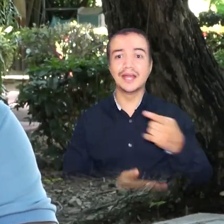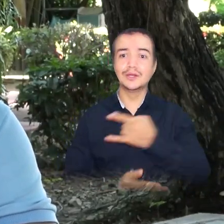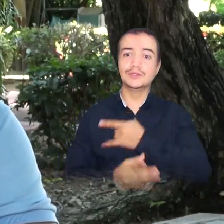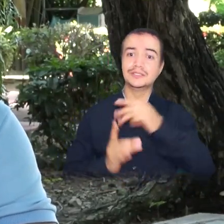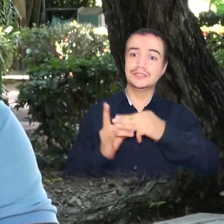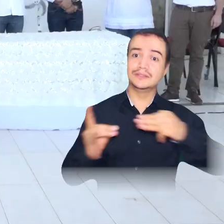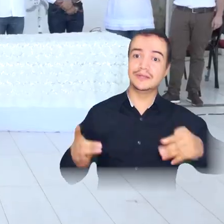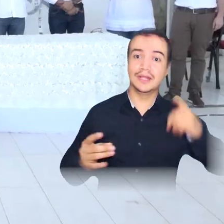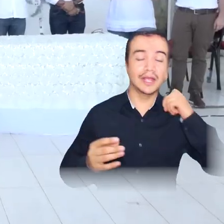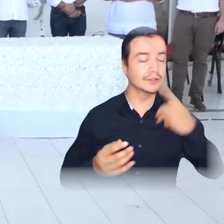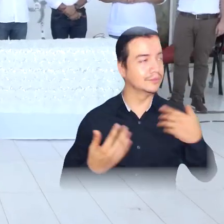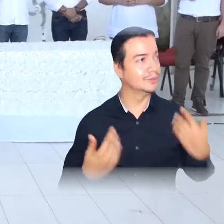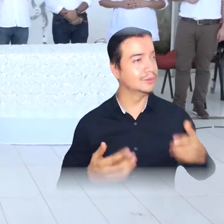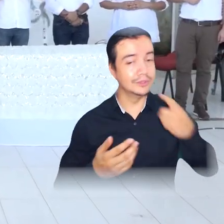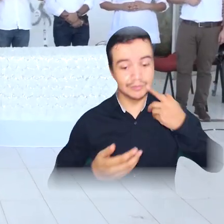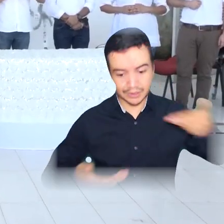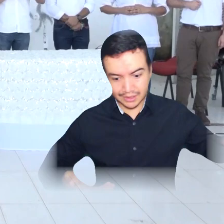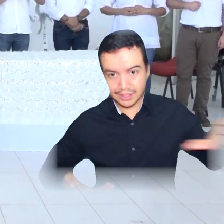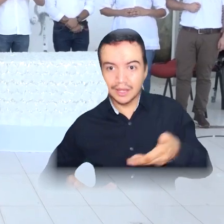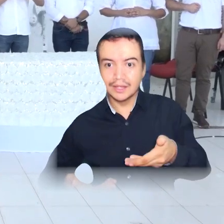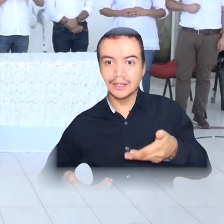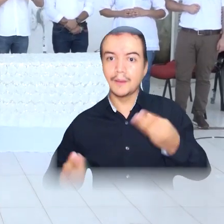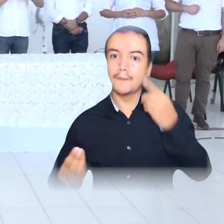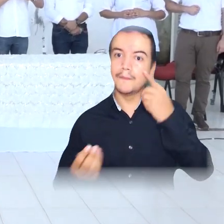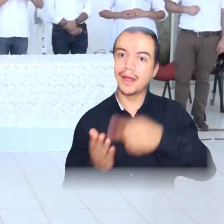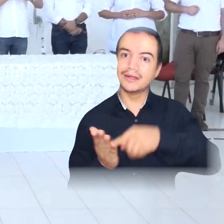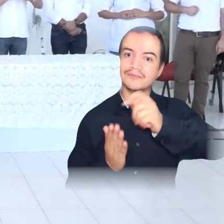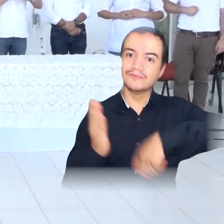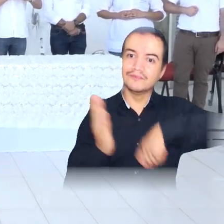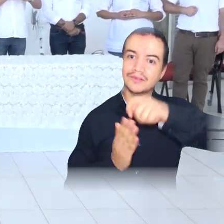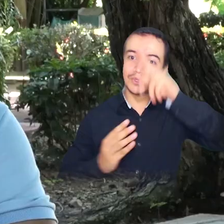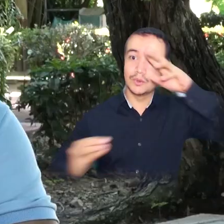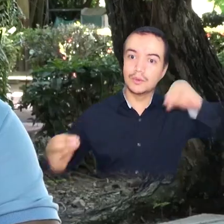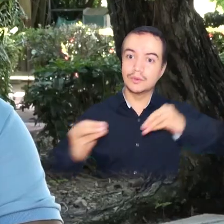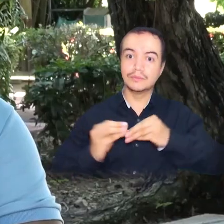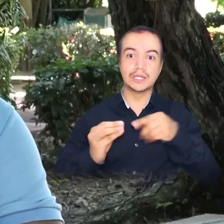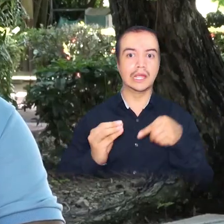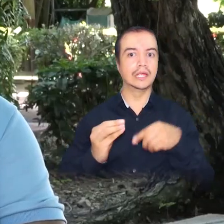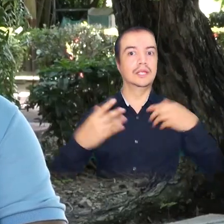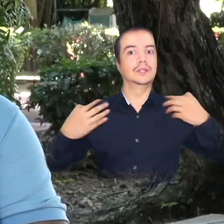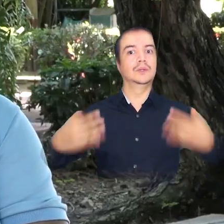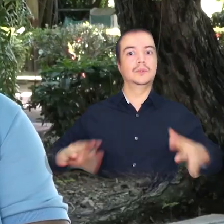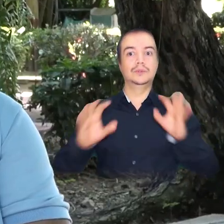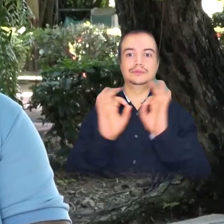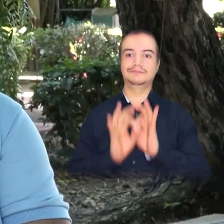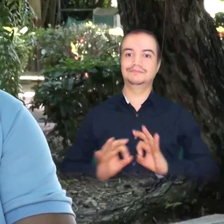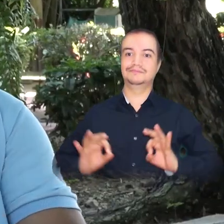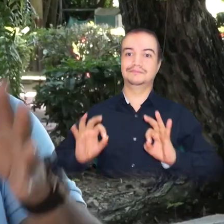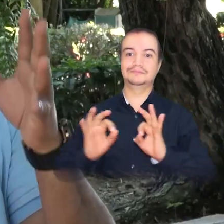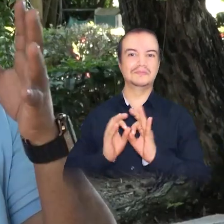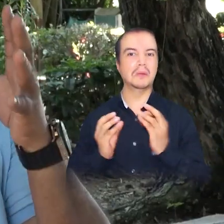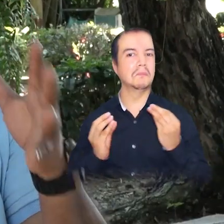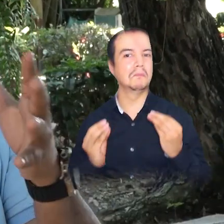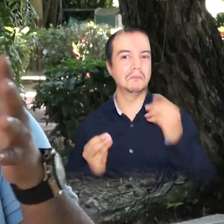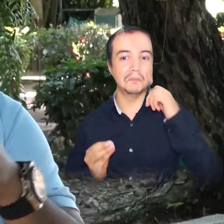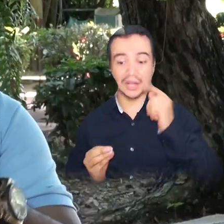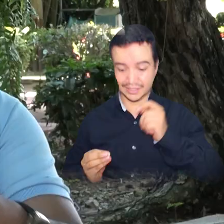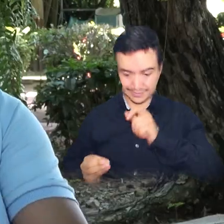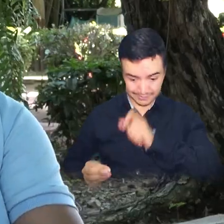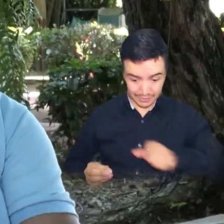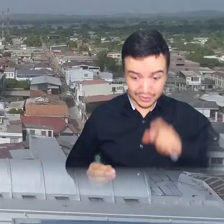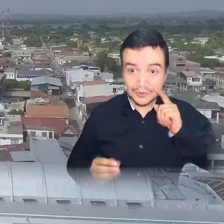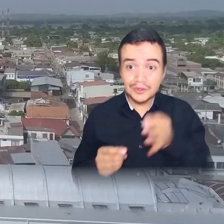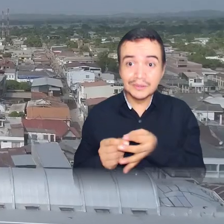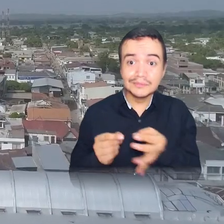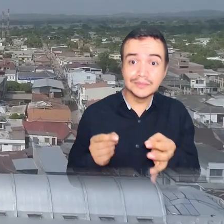de Magdalena, los directivos, a compartir este momento, este hecho de firmar este convenio importante para que las personas